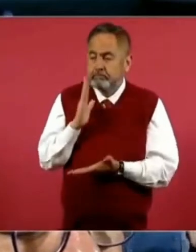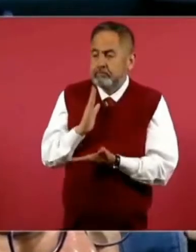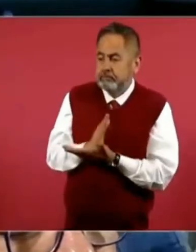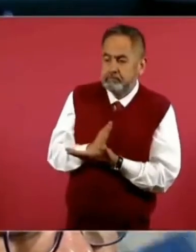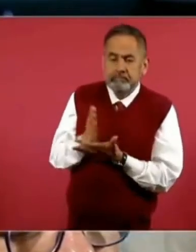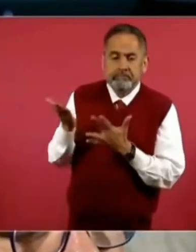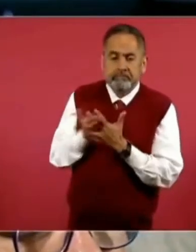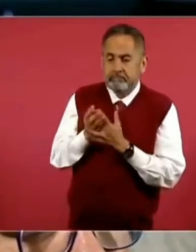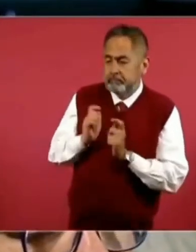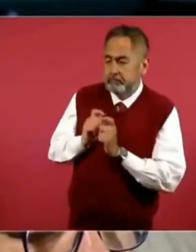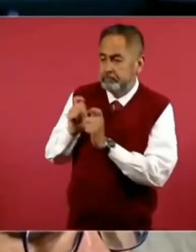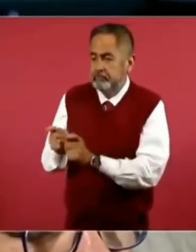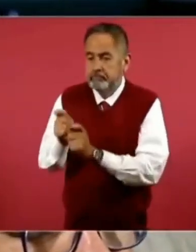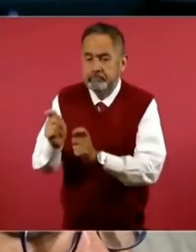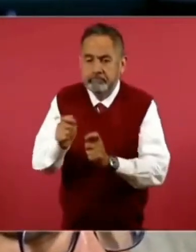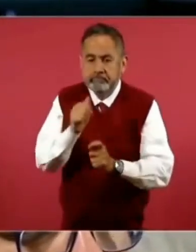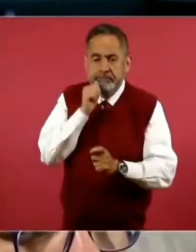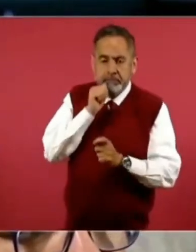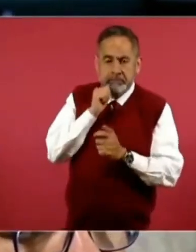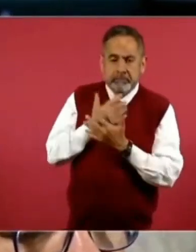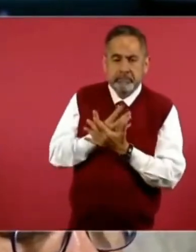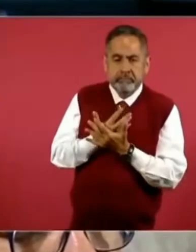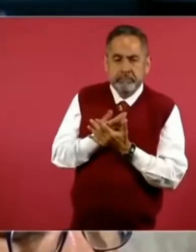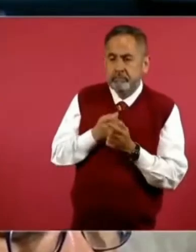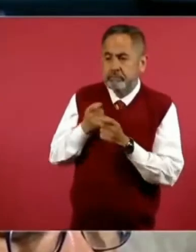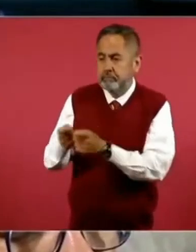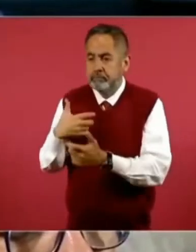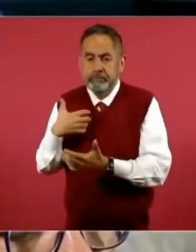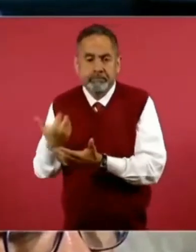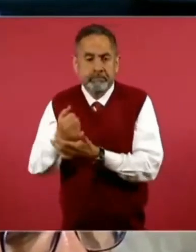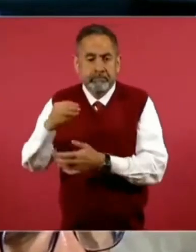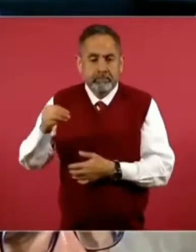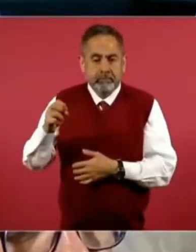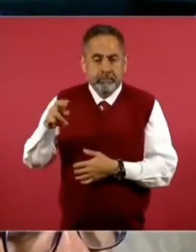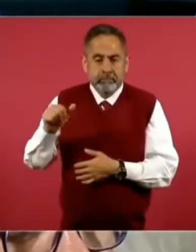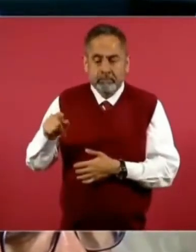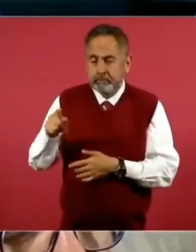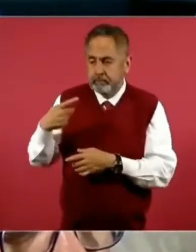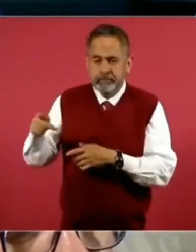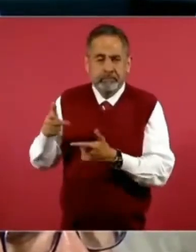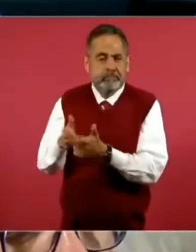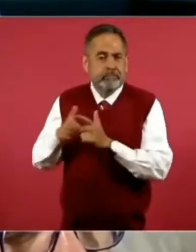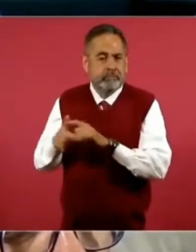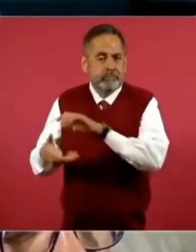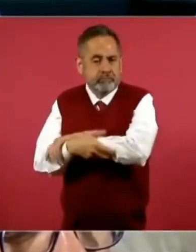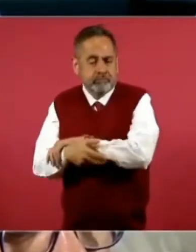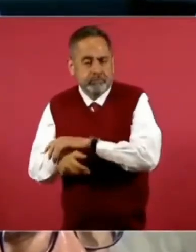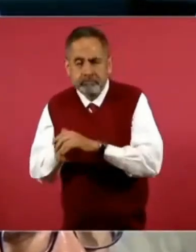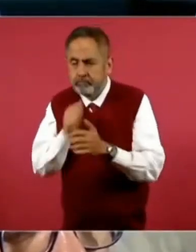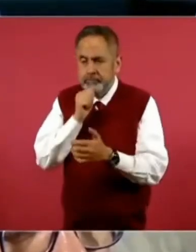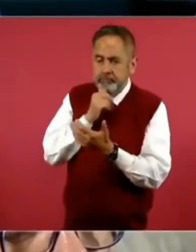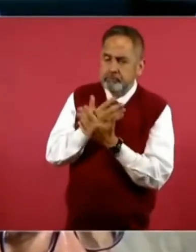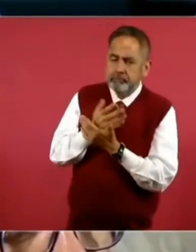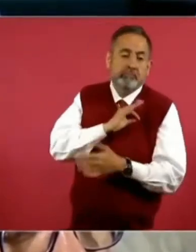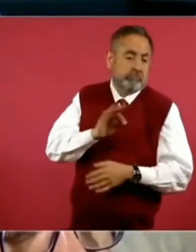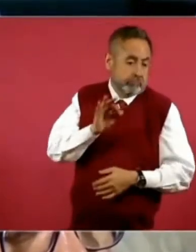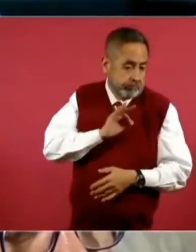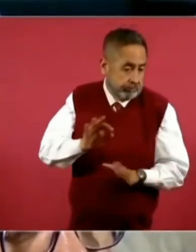la asignación que pueda favorecer a Morena y los partidos que los acompañan. Usted ayer mencionaba que